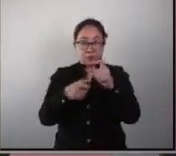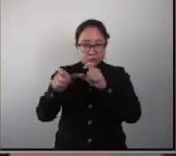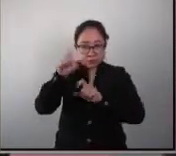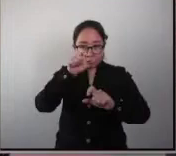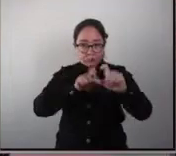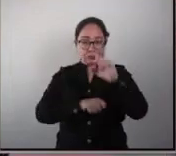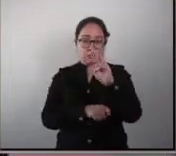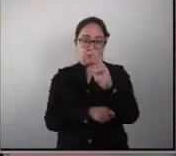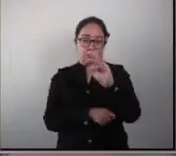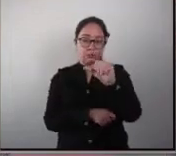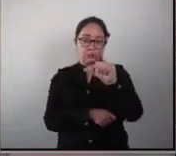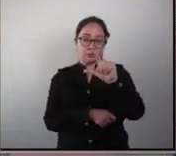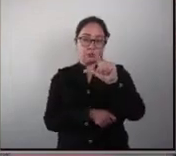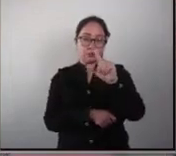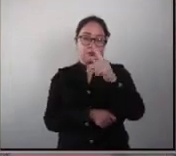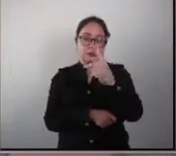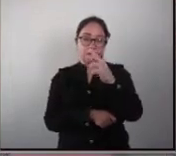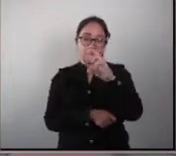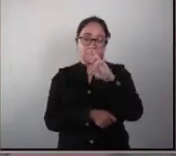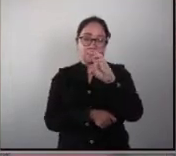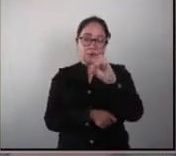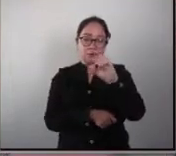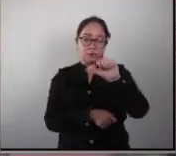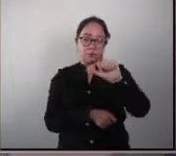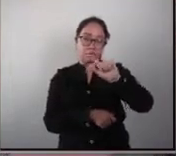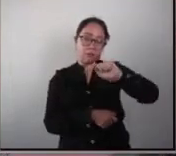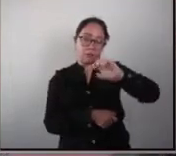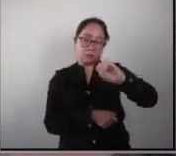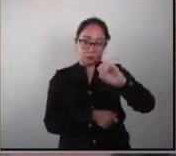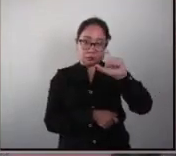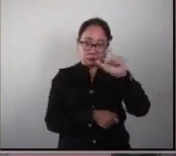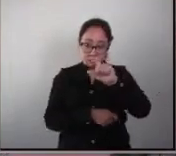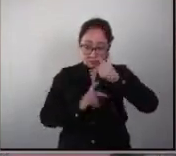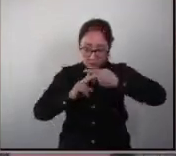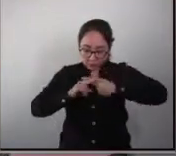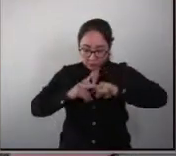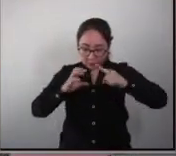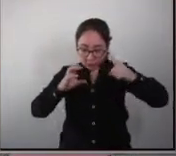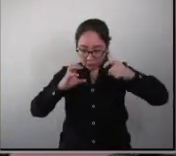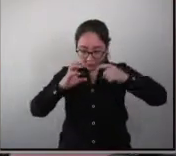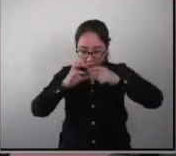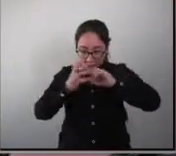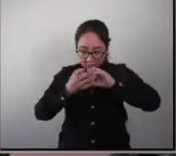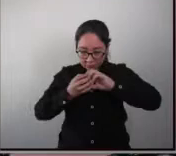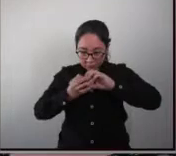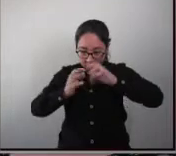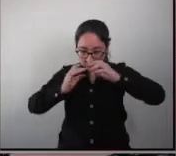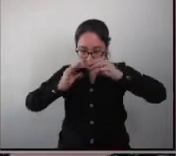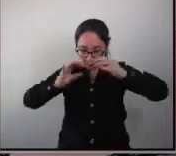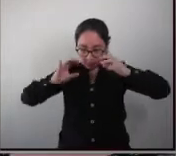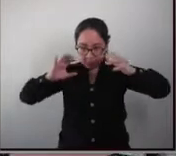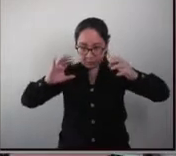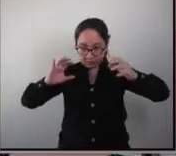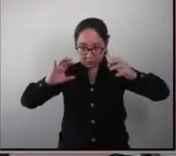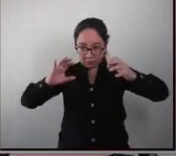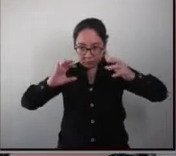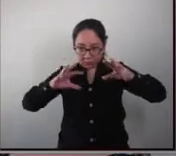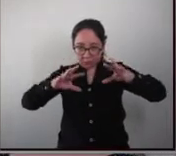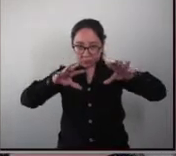el estado embrionario y ya después van se van desarrollando hasta que salen los